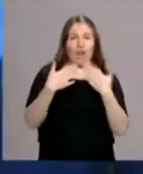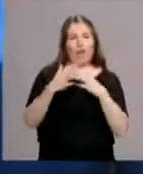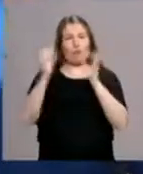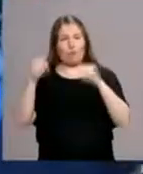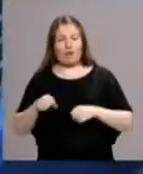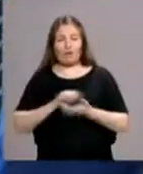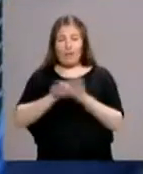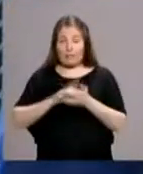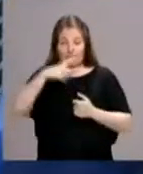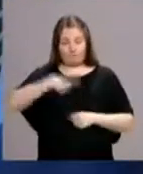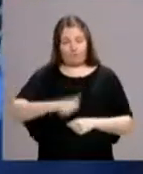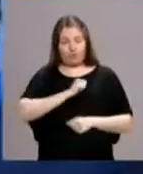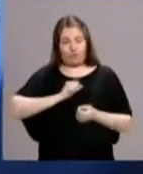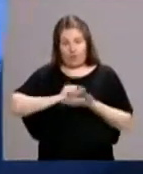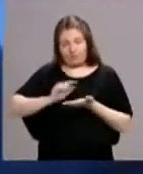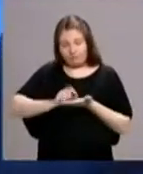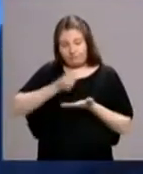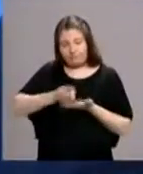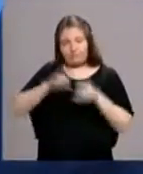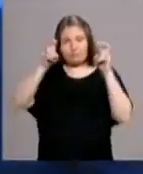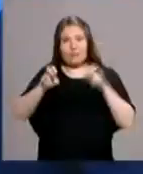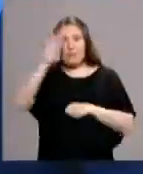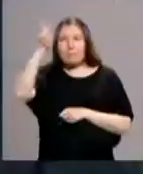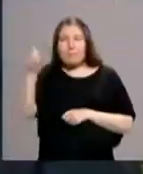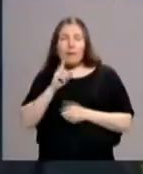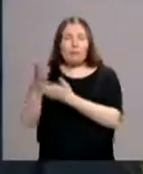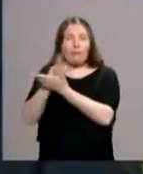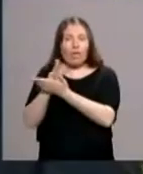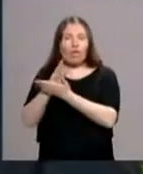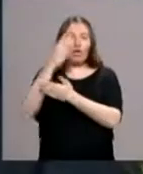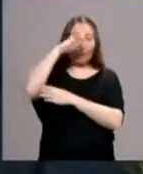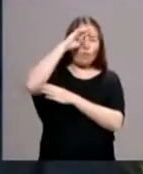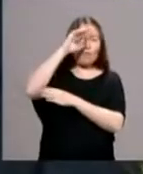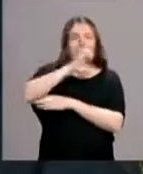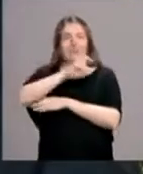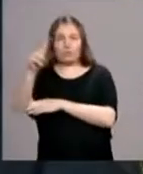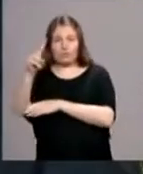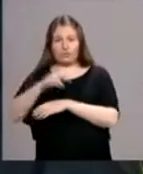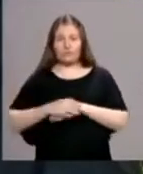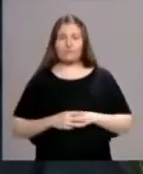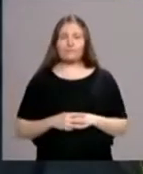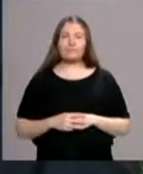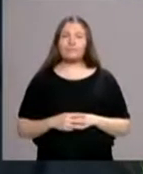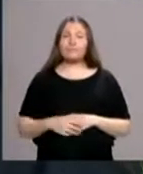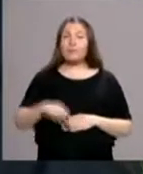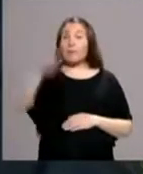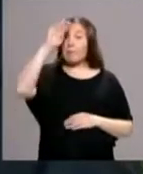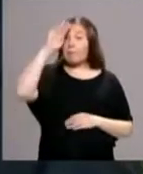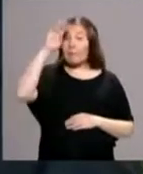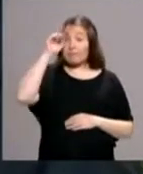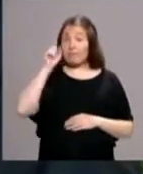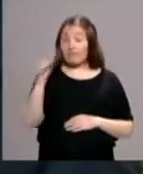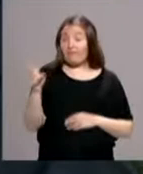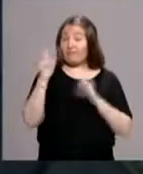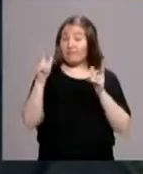del Papa Francisco en el deshielo de las relaciones entre Estados Unidos y Cuba. El Papa confía